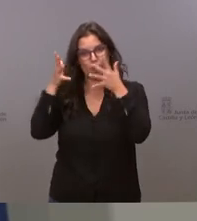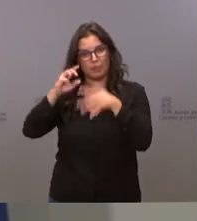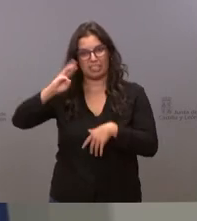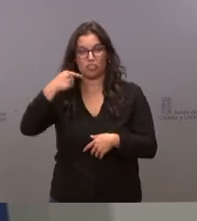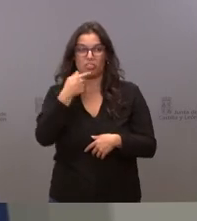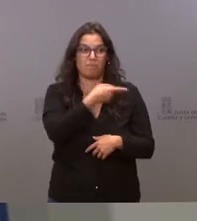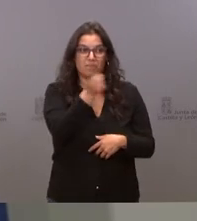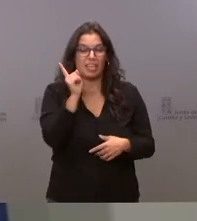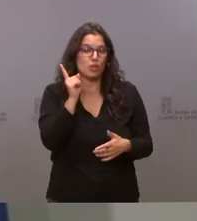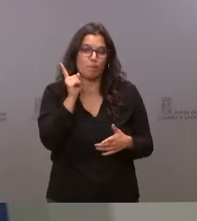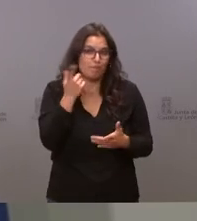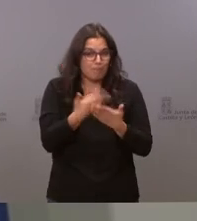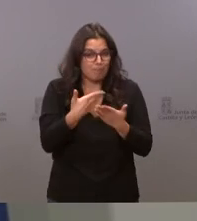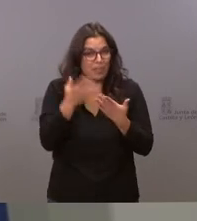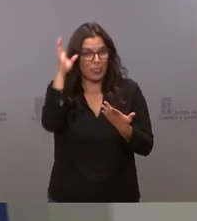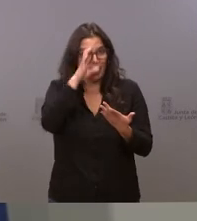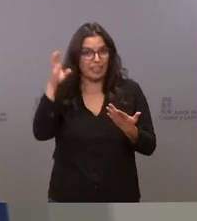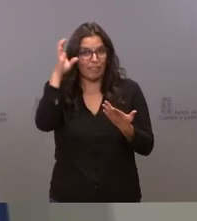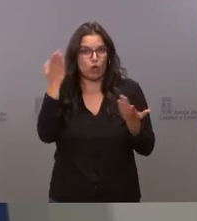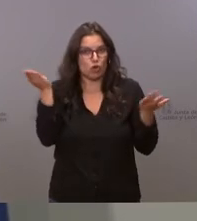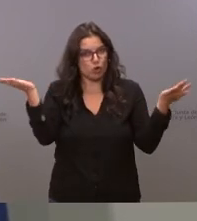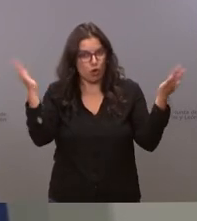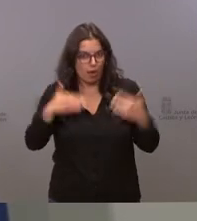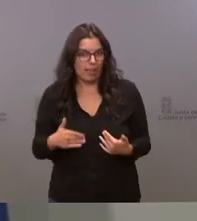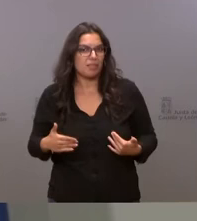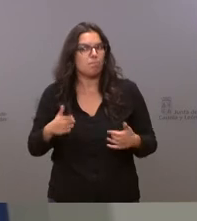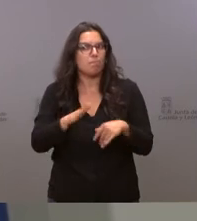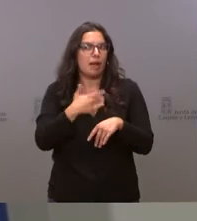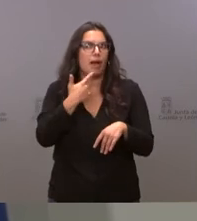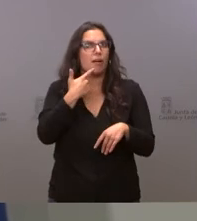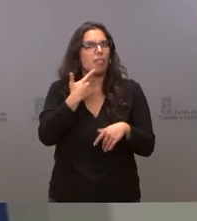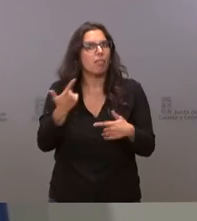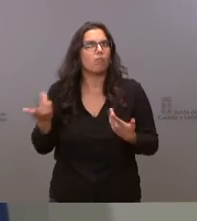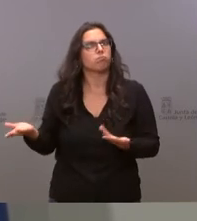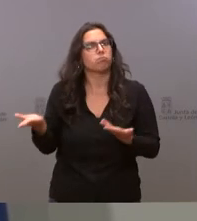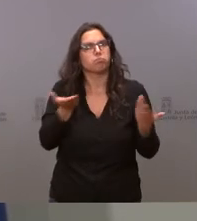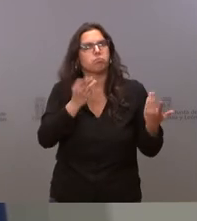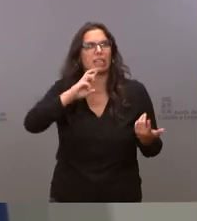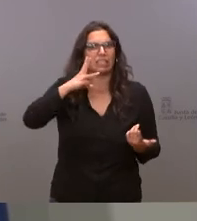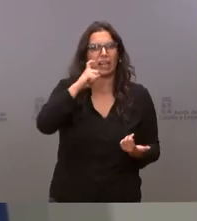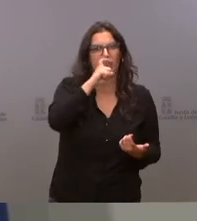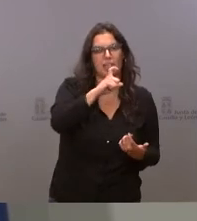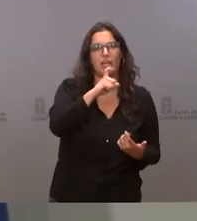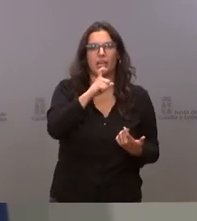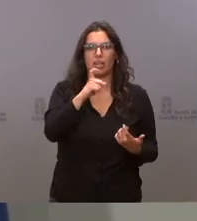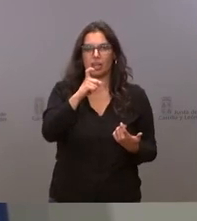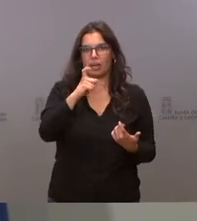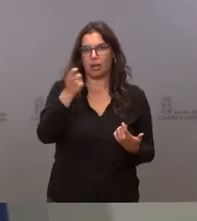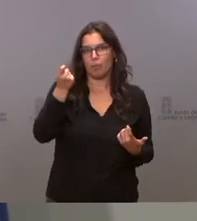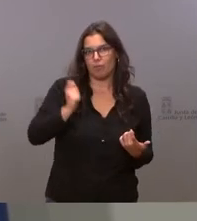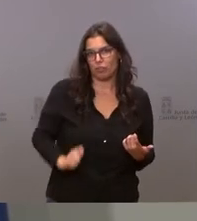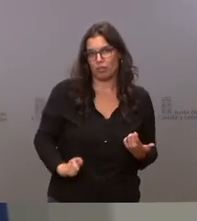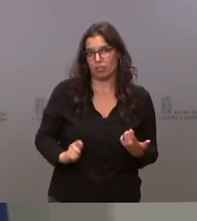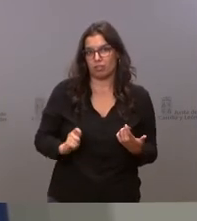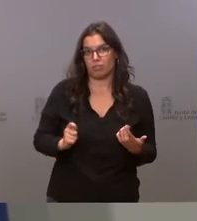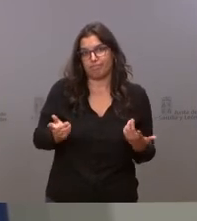sustento científico un sustento científico que nos permita poner una mostrar una posición a favor o en contra de